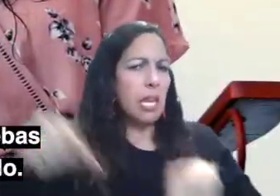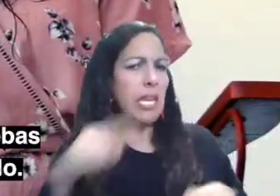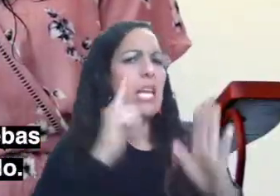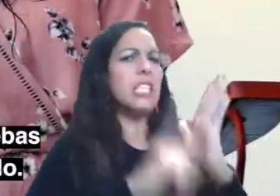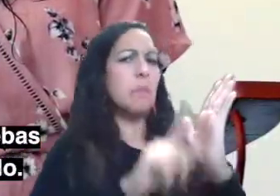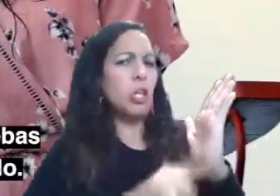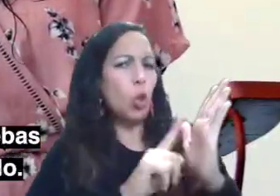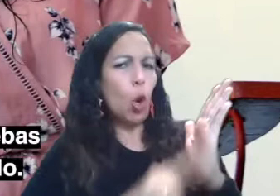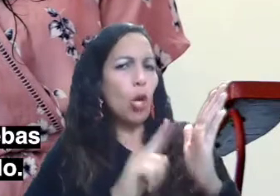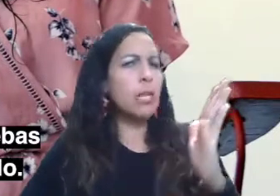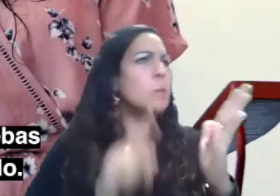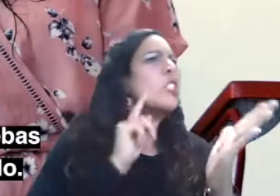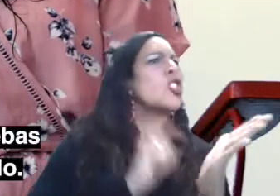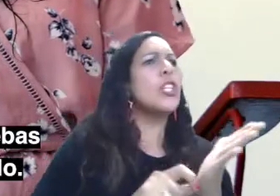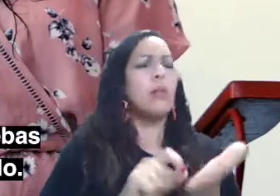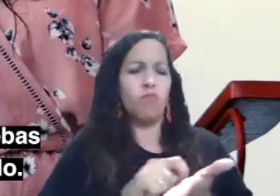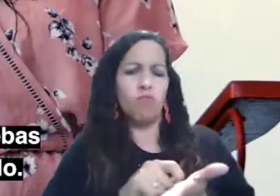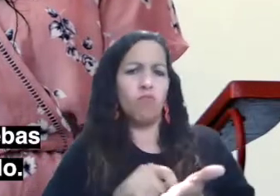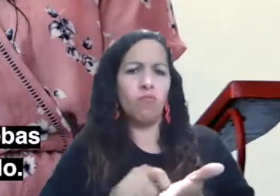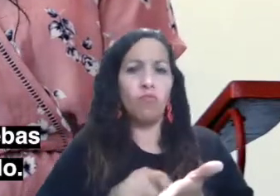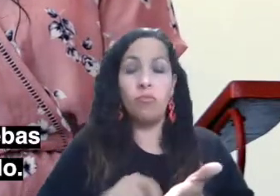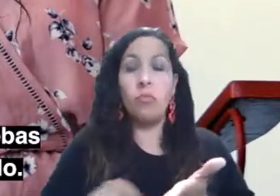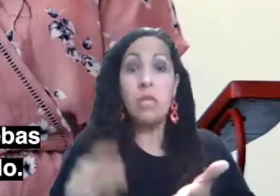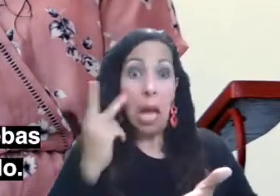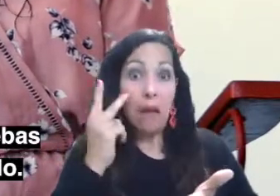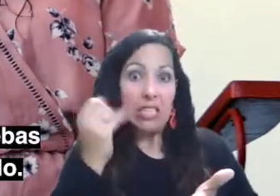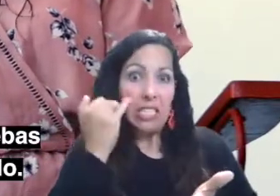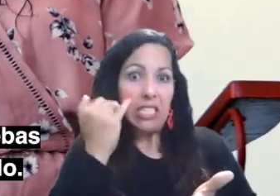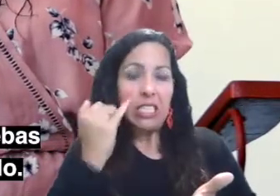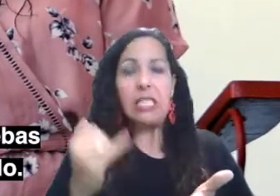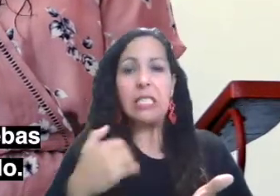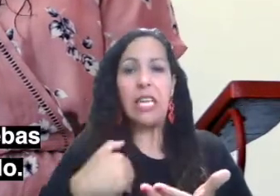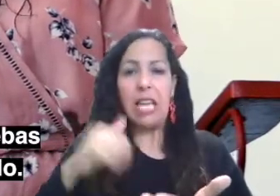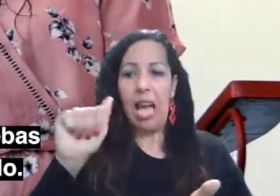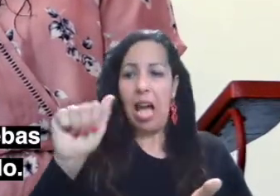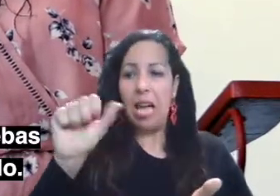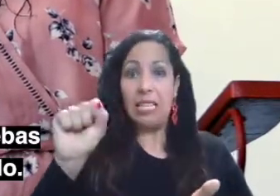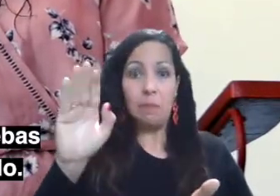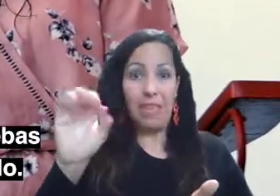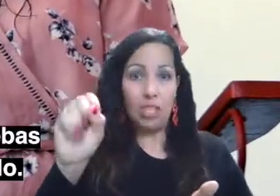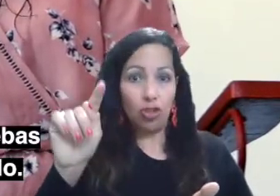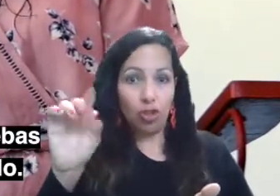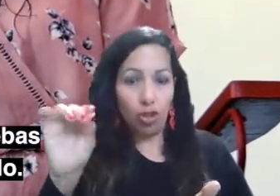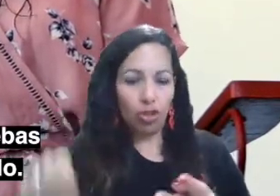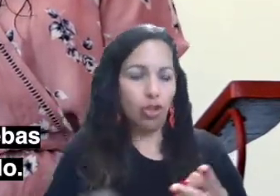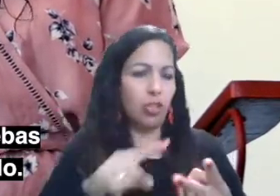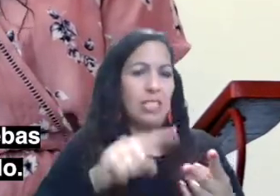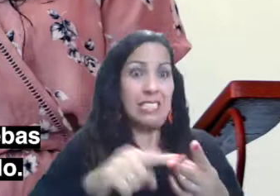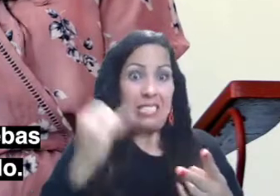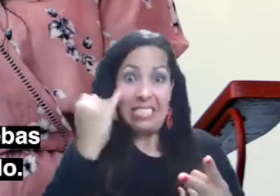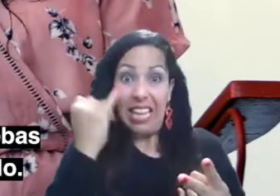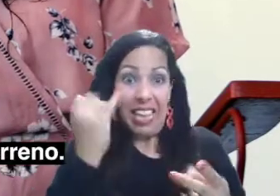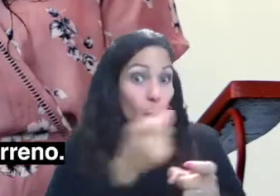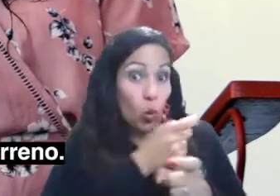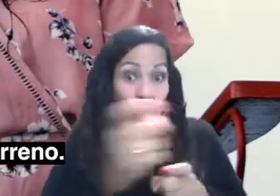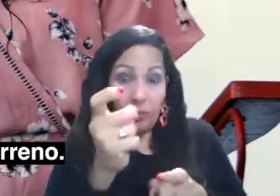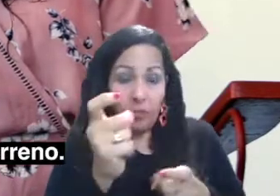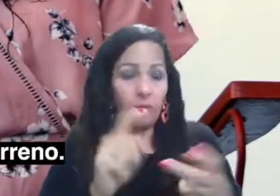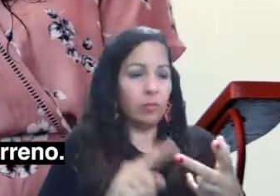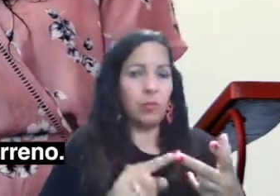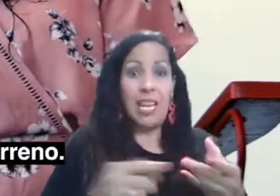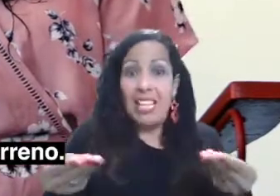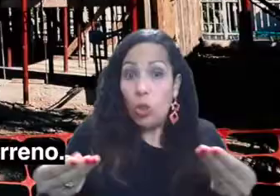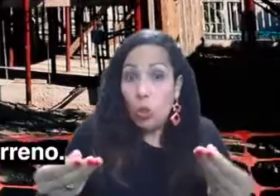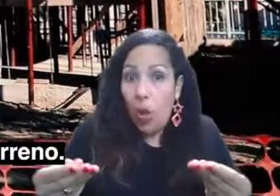para hacer pruebas de asbestos, de contaminantes, de suelo, muchas